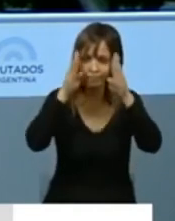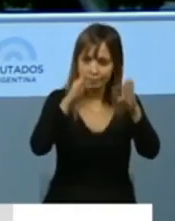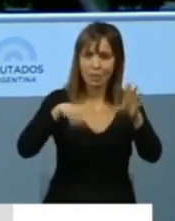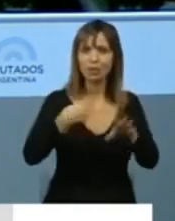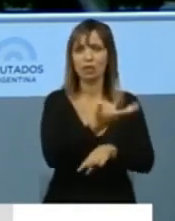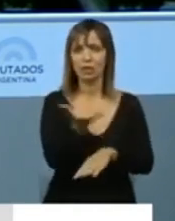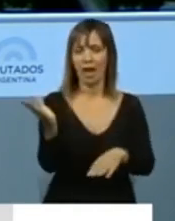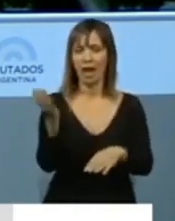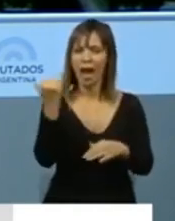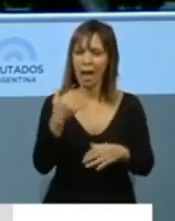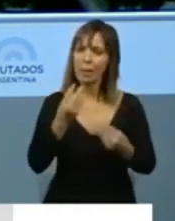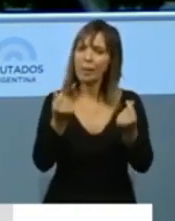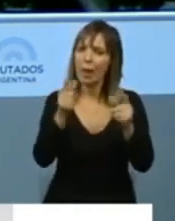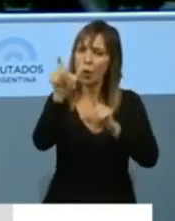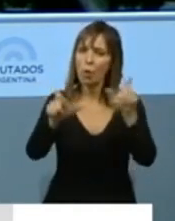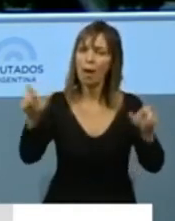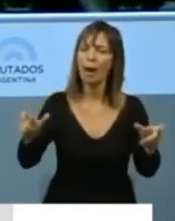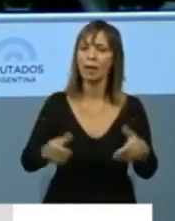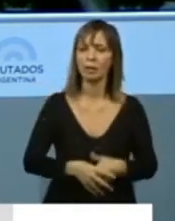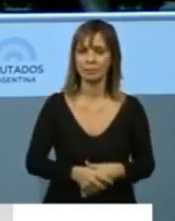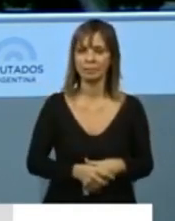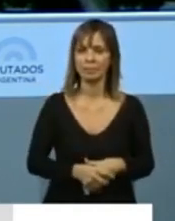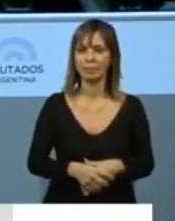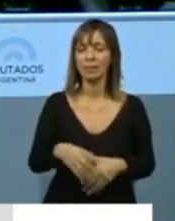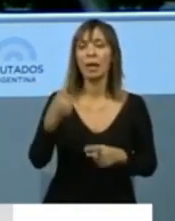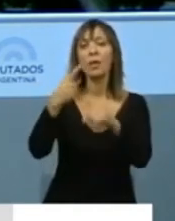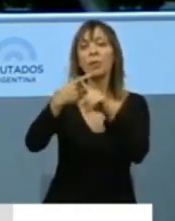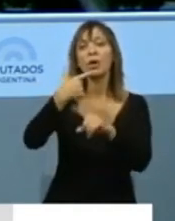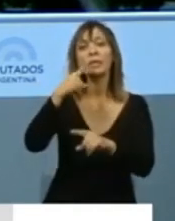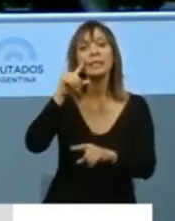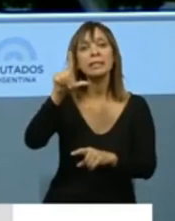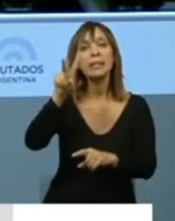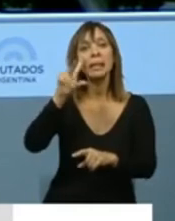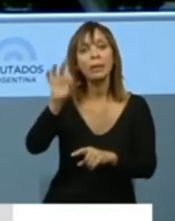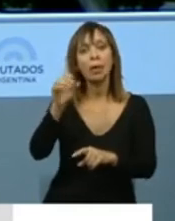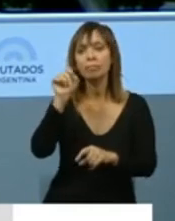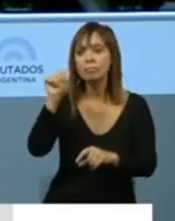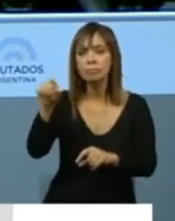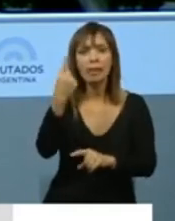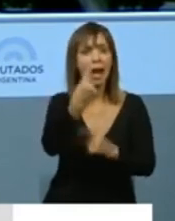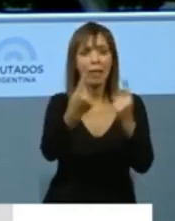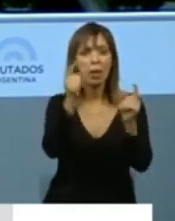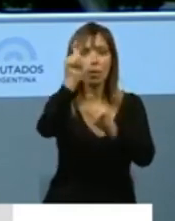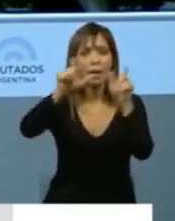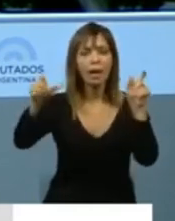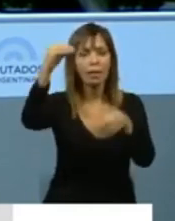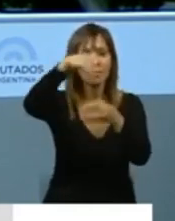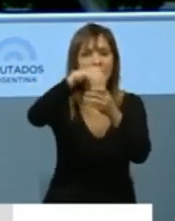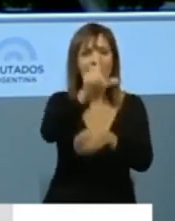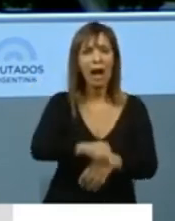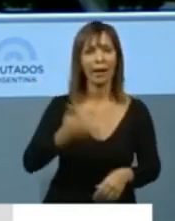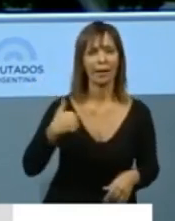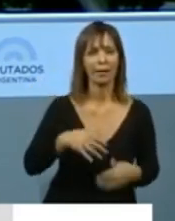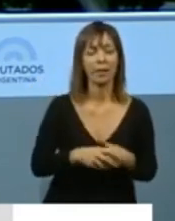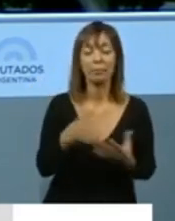que tiene un sentido humano. Y me parece que por Silvio, por cada uno de los argentinos y argentinas, por algo que ninguno de